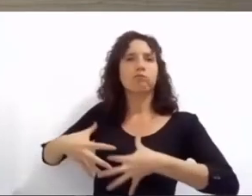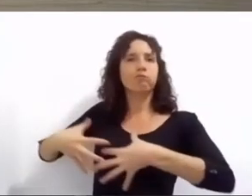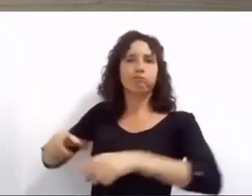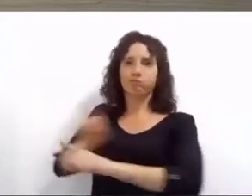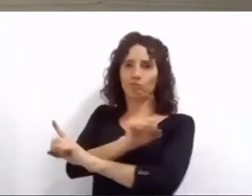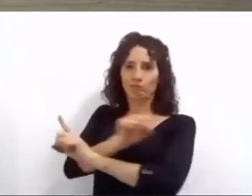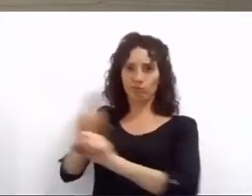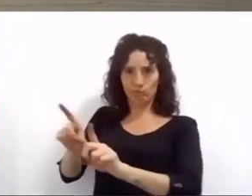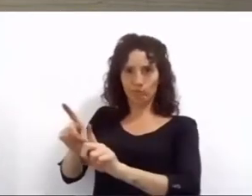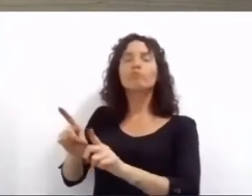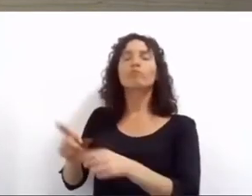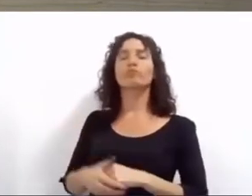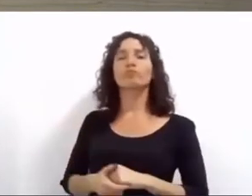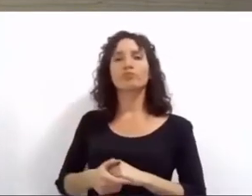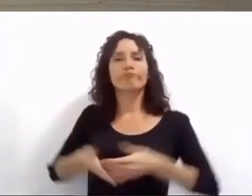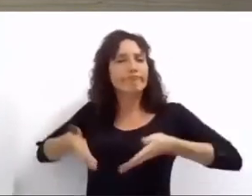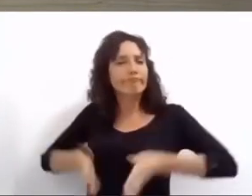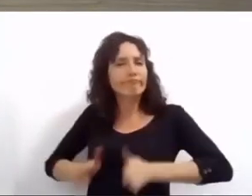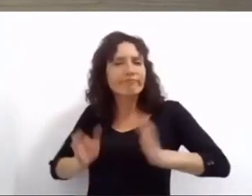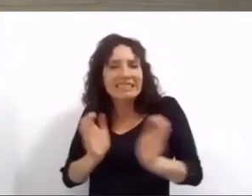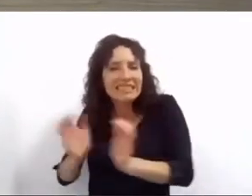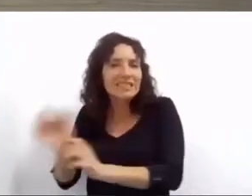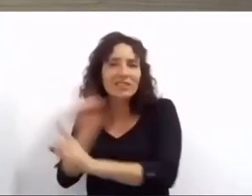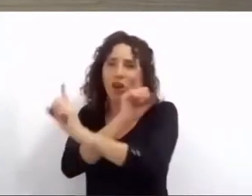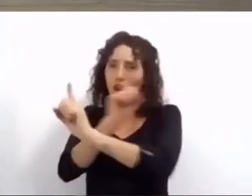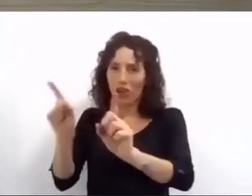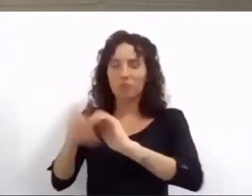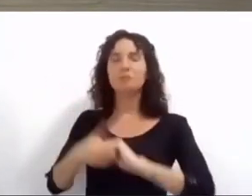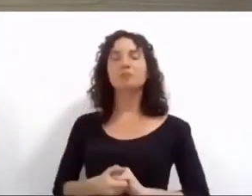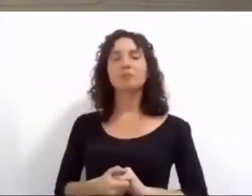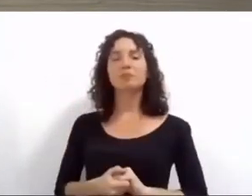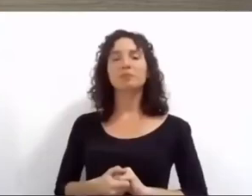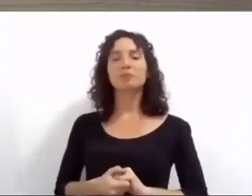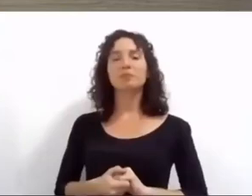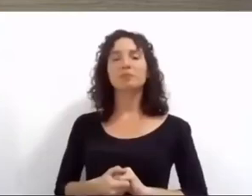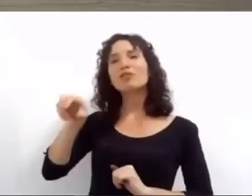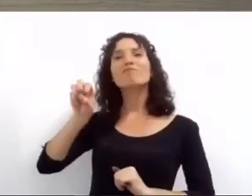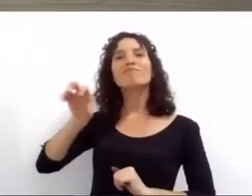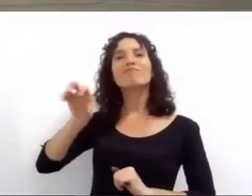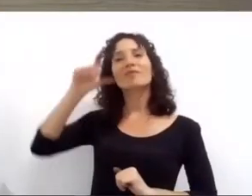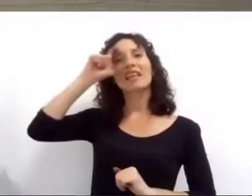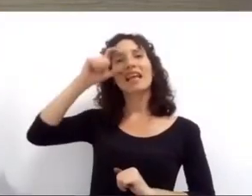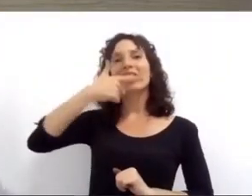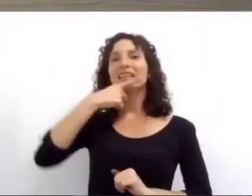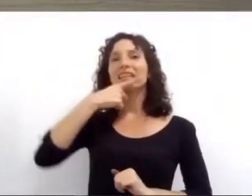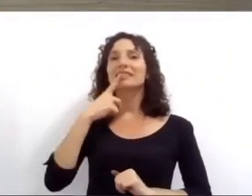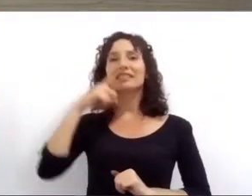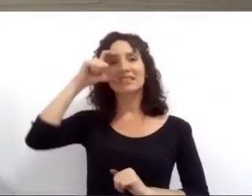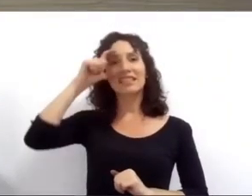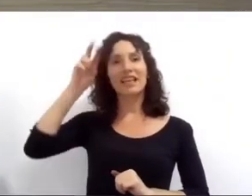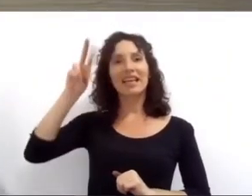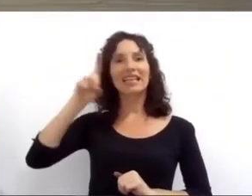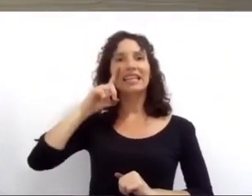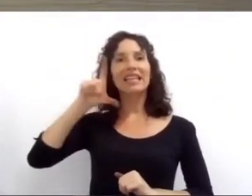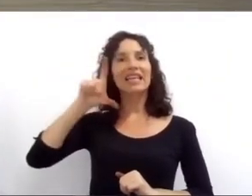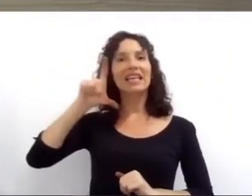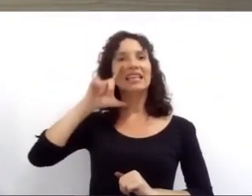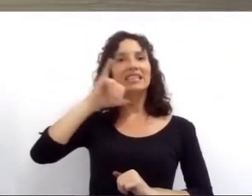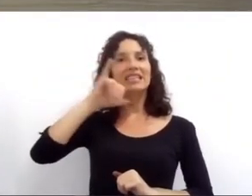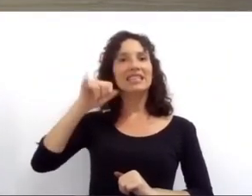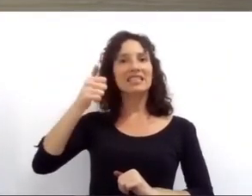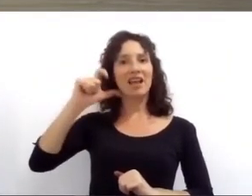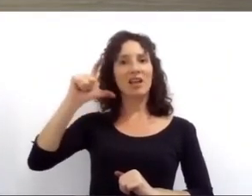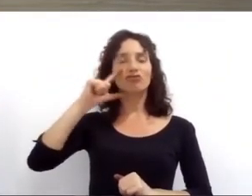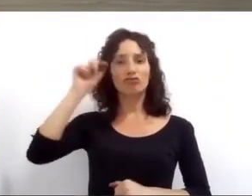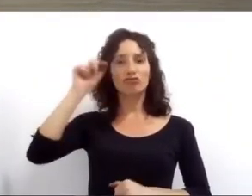manera más decidida con los programas de esterilización desde el año pasado empezamos a trabajar para construir una municipalidad moderna